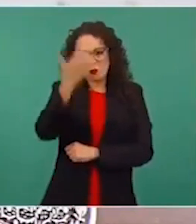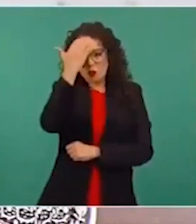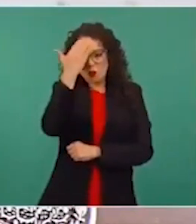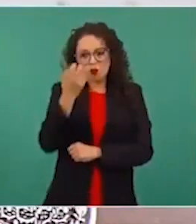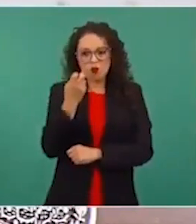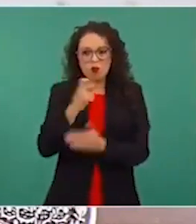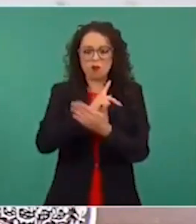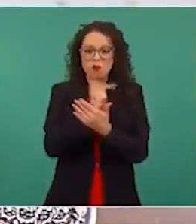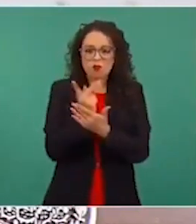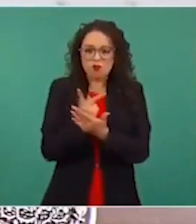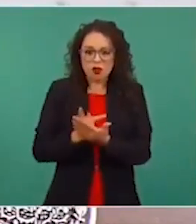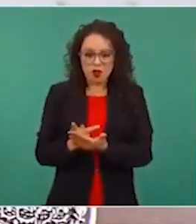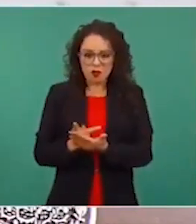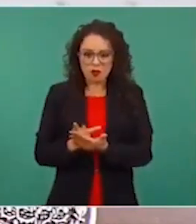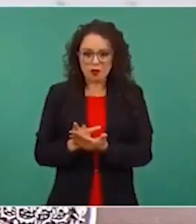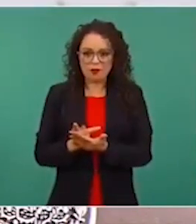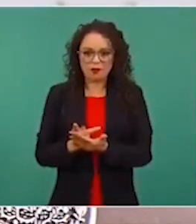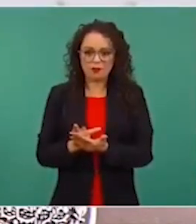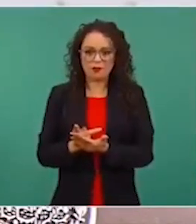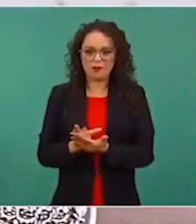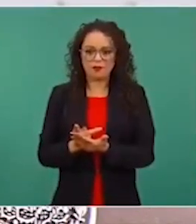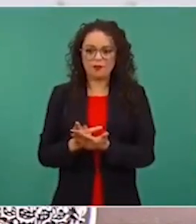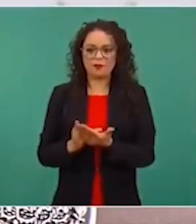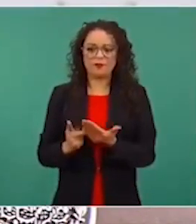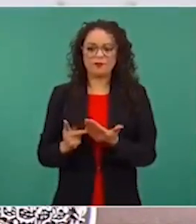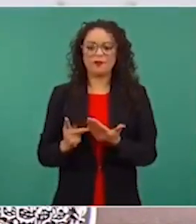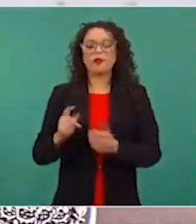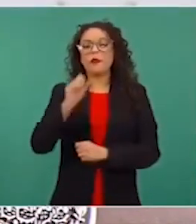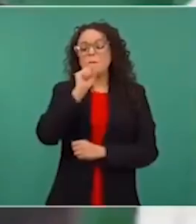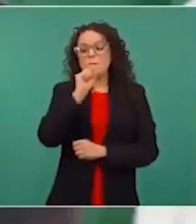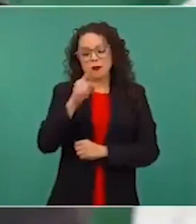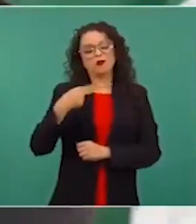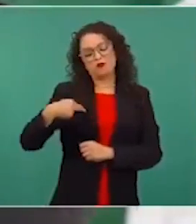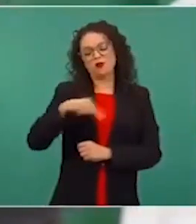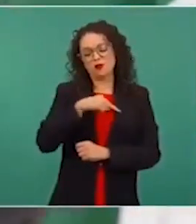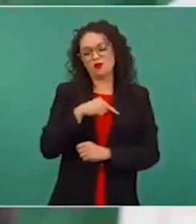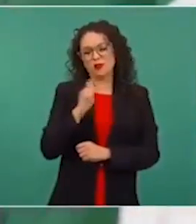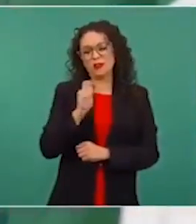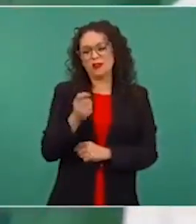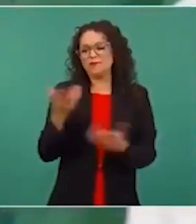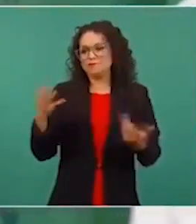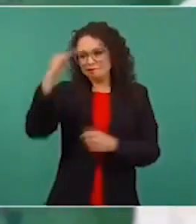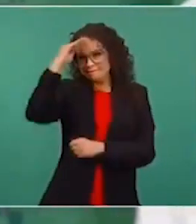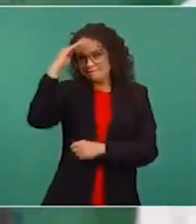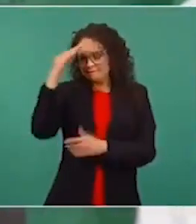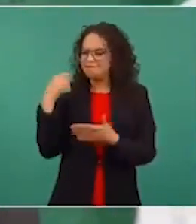y también nosotros hemos insistido mucho en